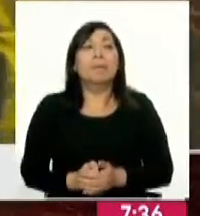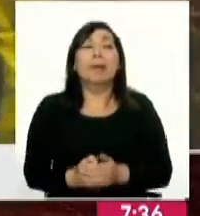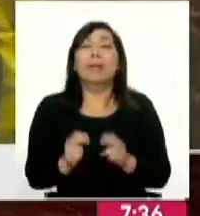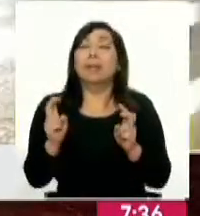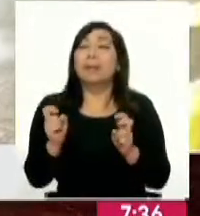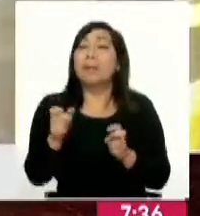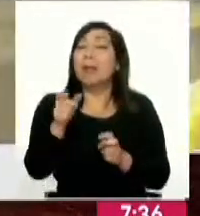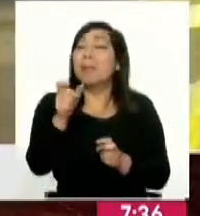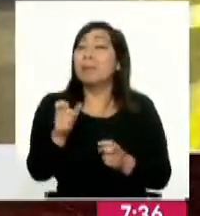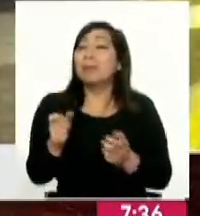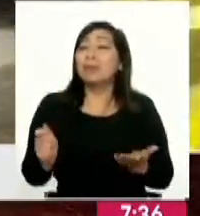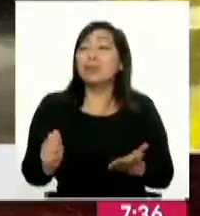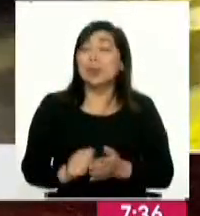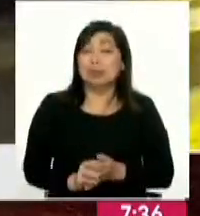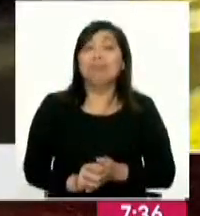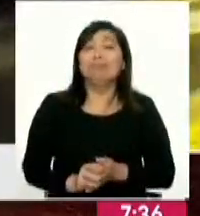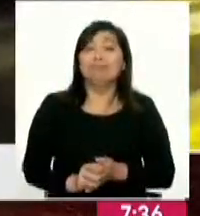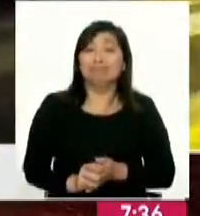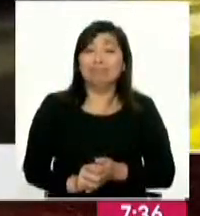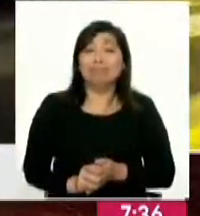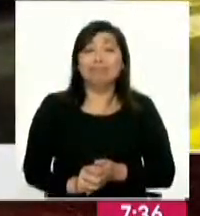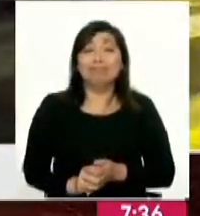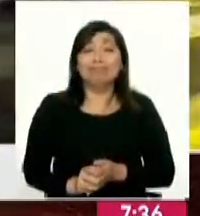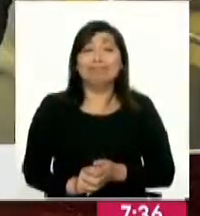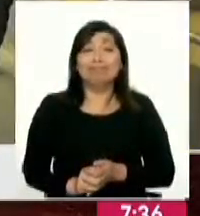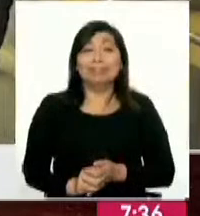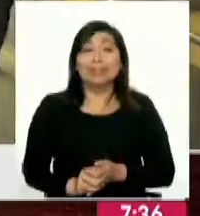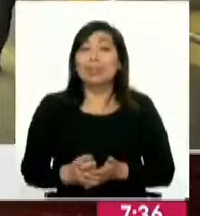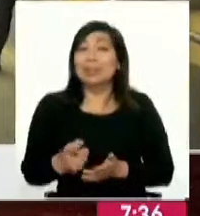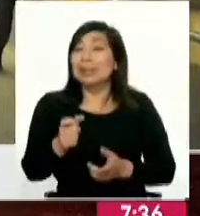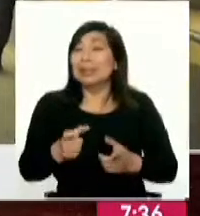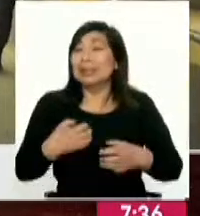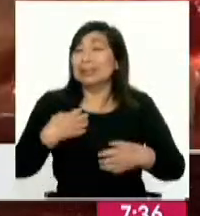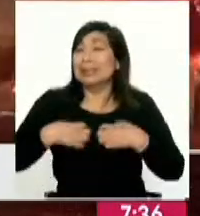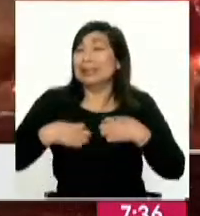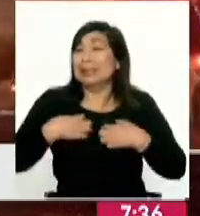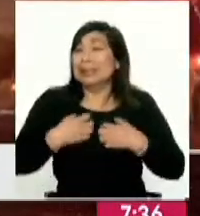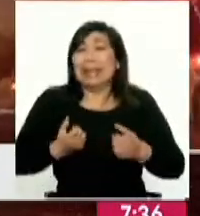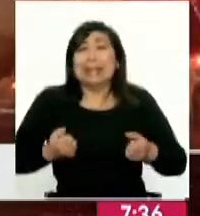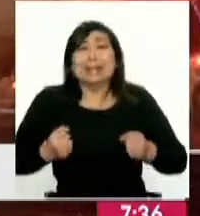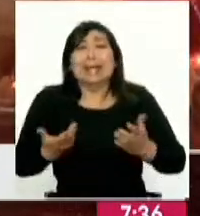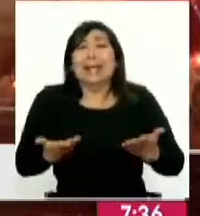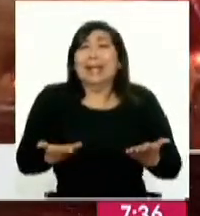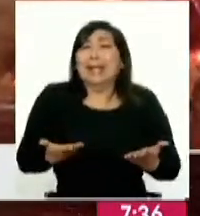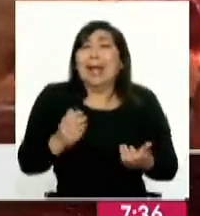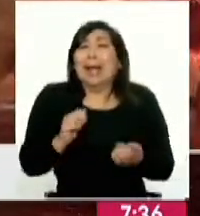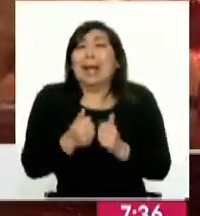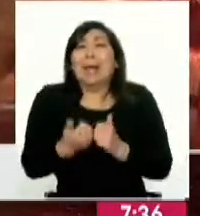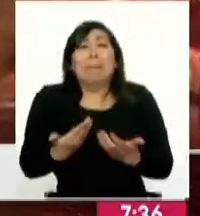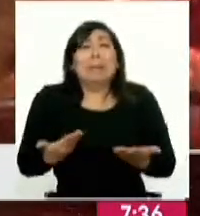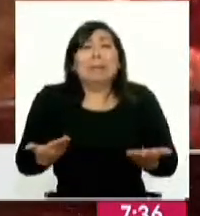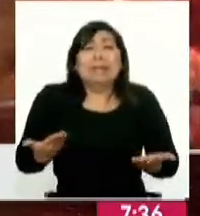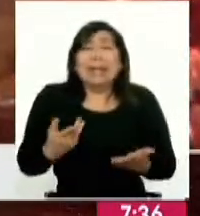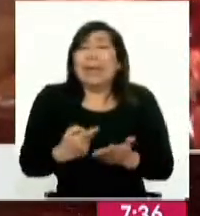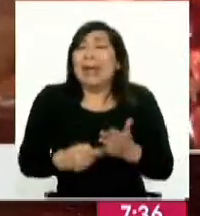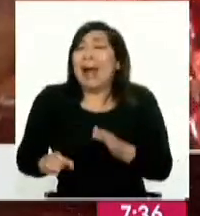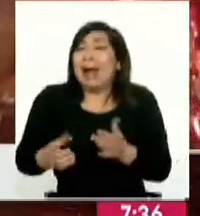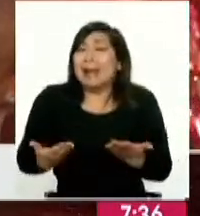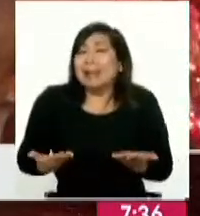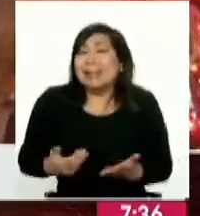el tema es que el usuario no, a ver, se desespera porque no ve cambios o en todo caso